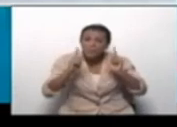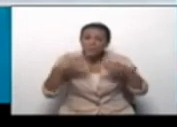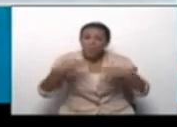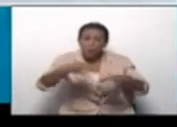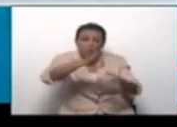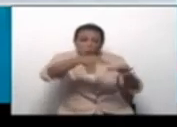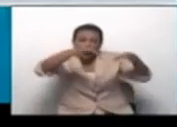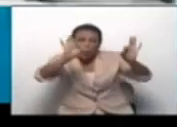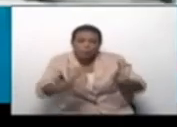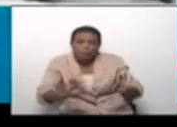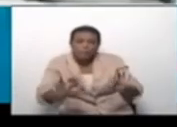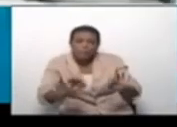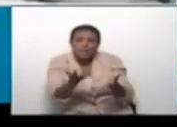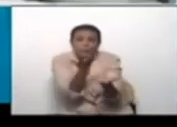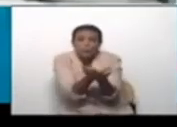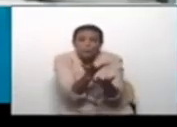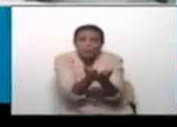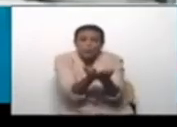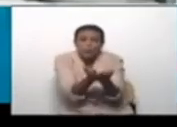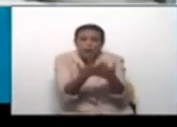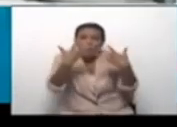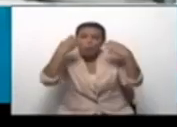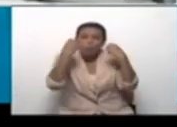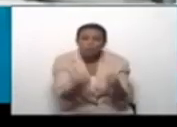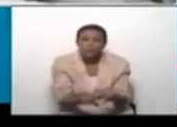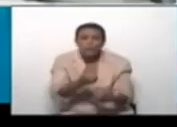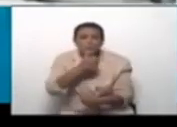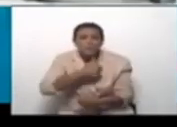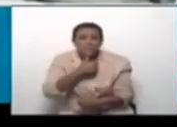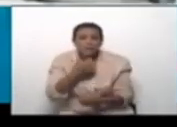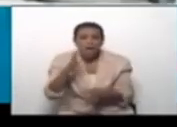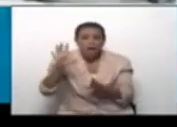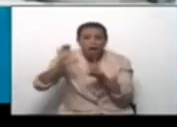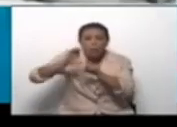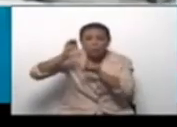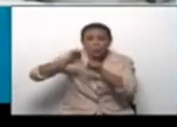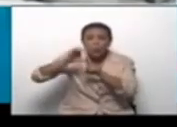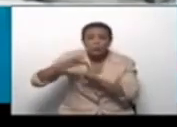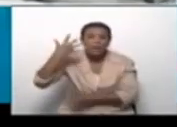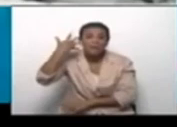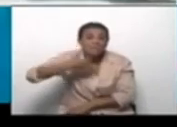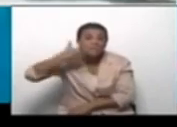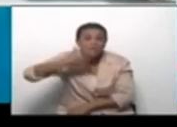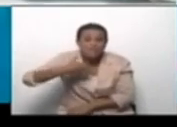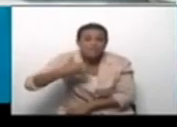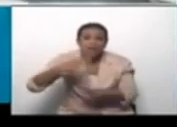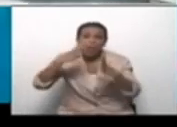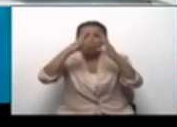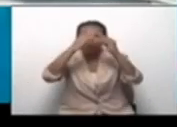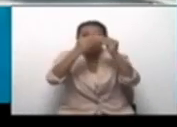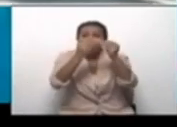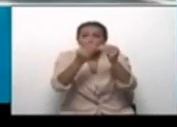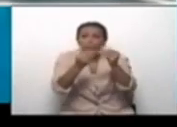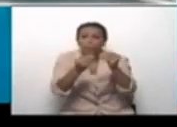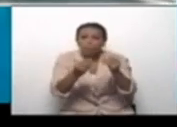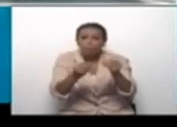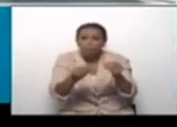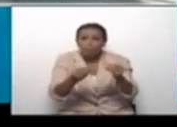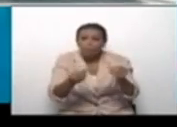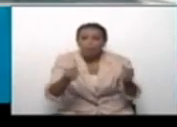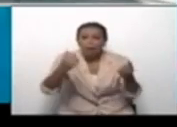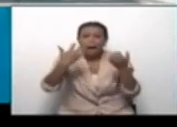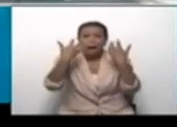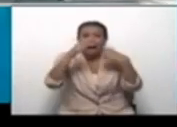de alguna forma, mantener la temperatura de la zona y evitar que se termine de